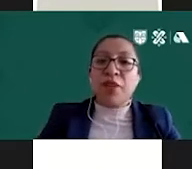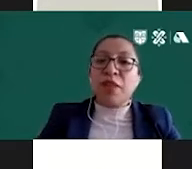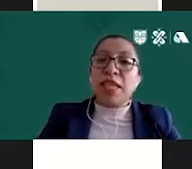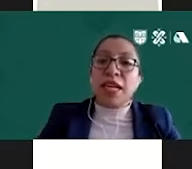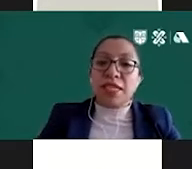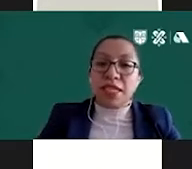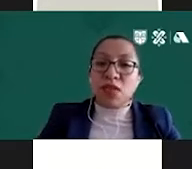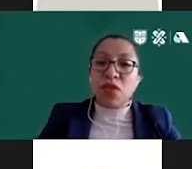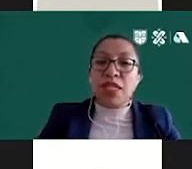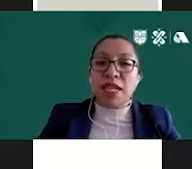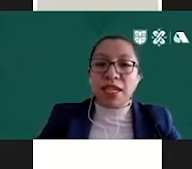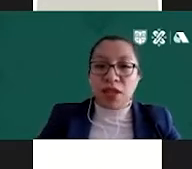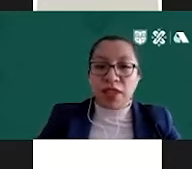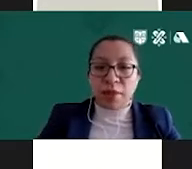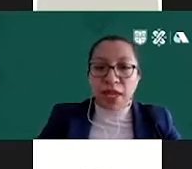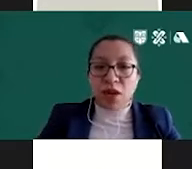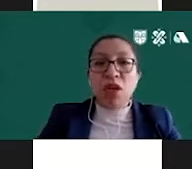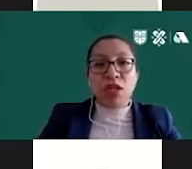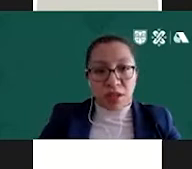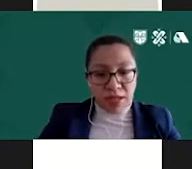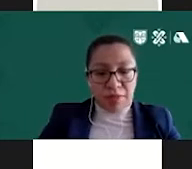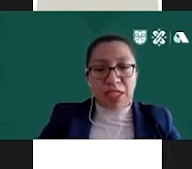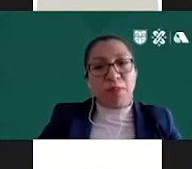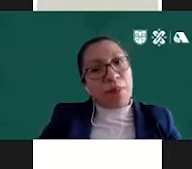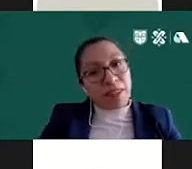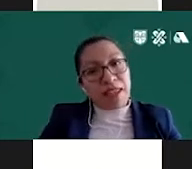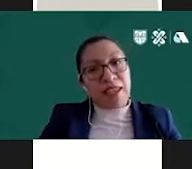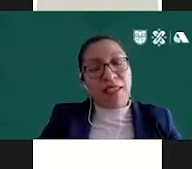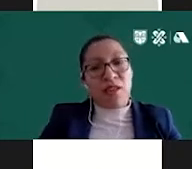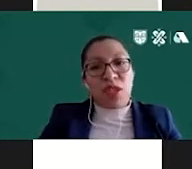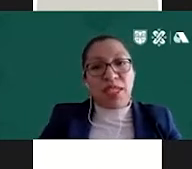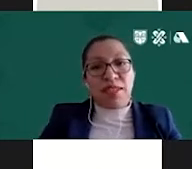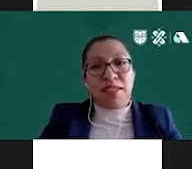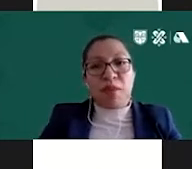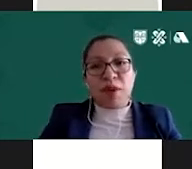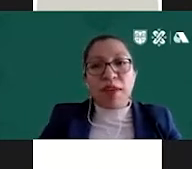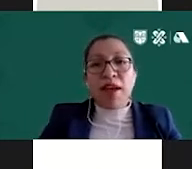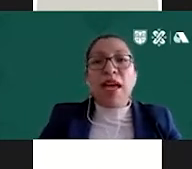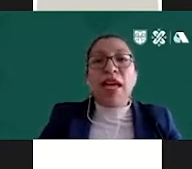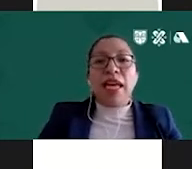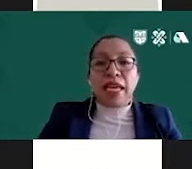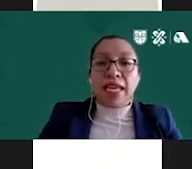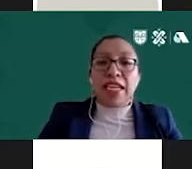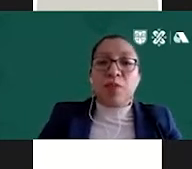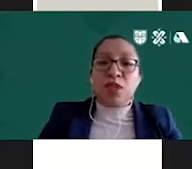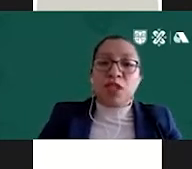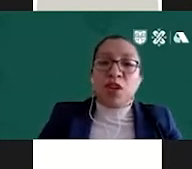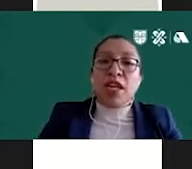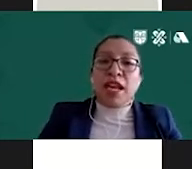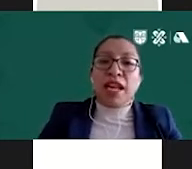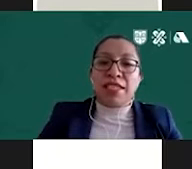que beneficien a las instituciones de la Ciudad de México, principalmente instituciones de asistencia privada y